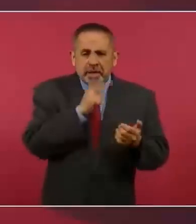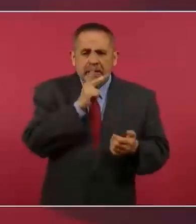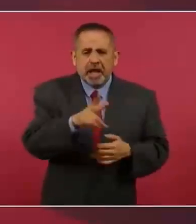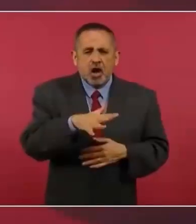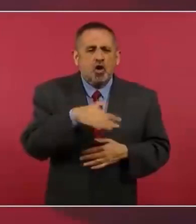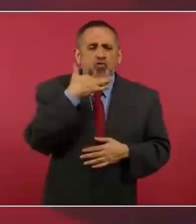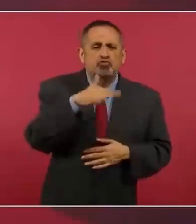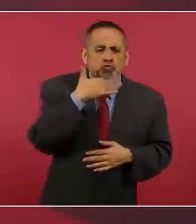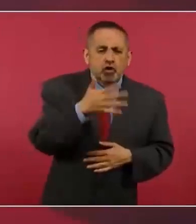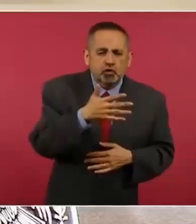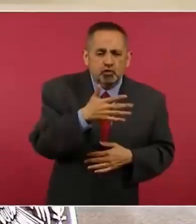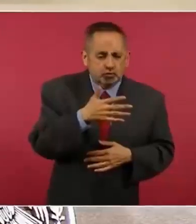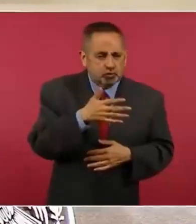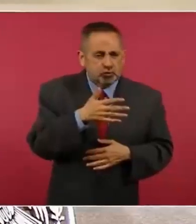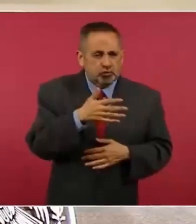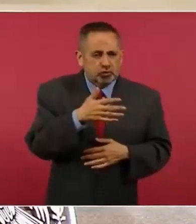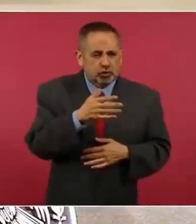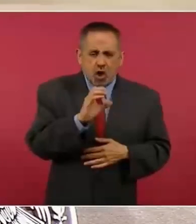la palabra corrupción.